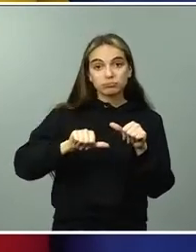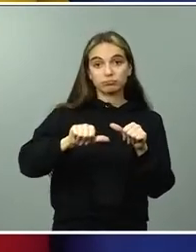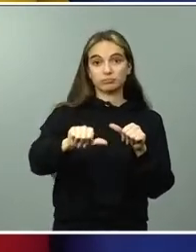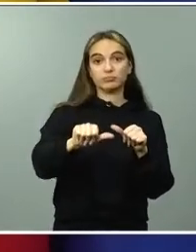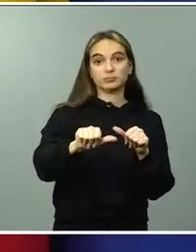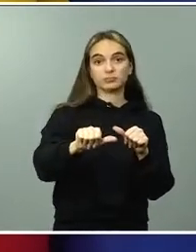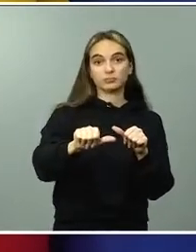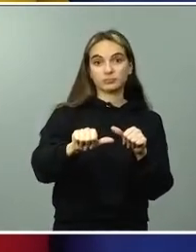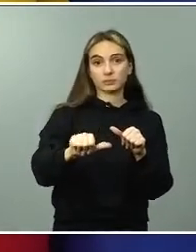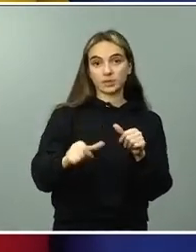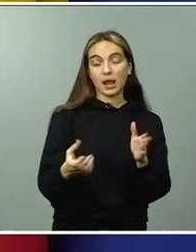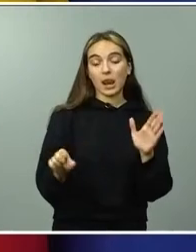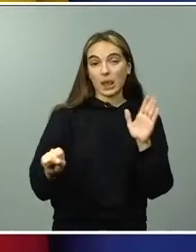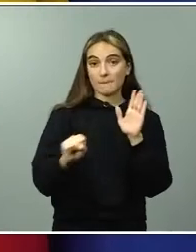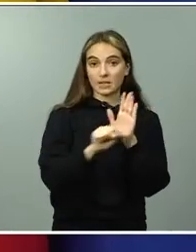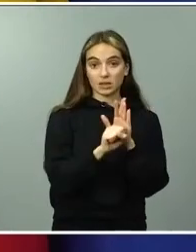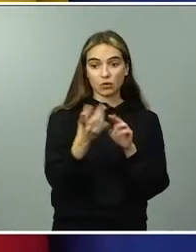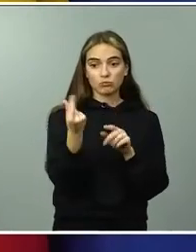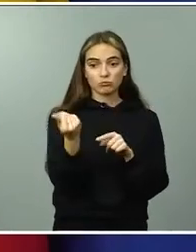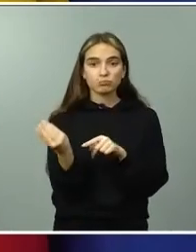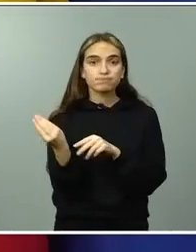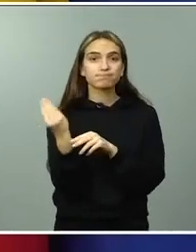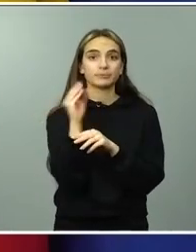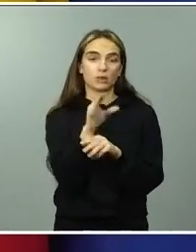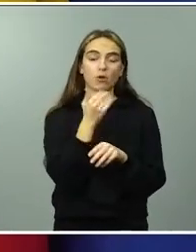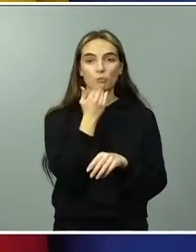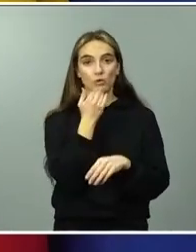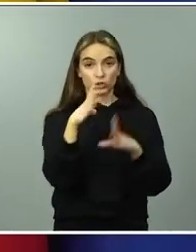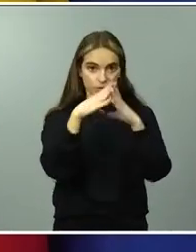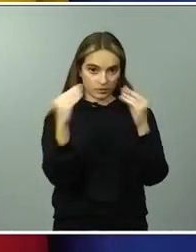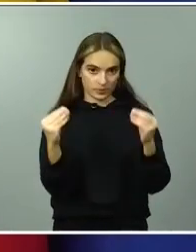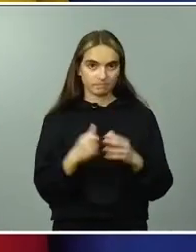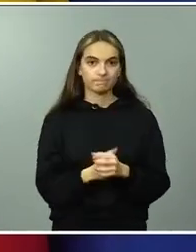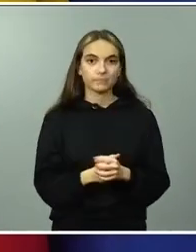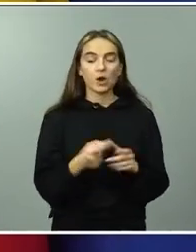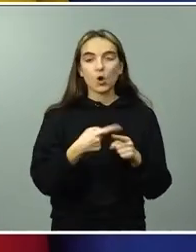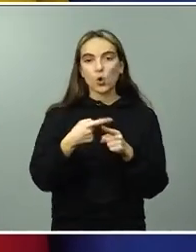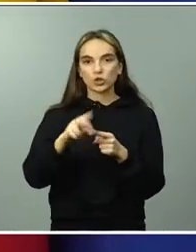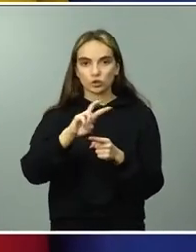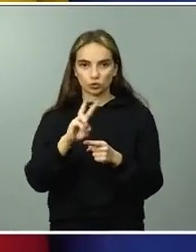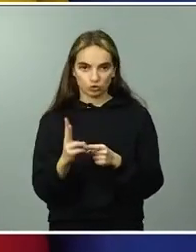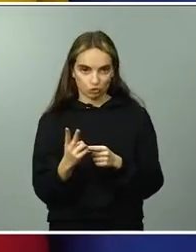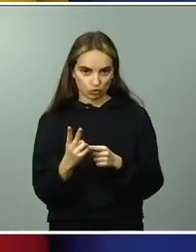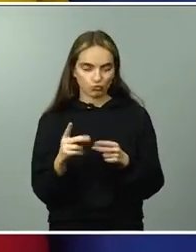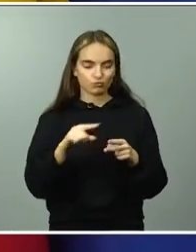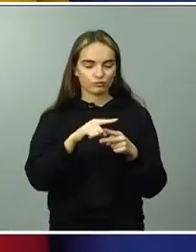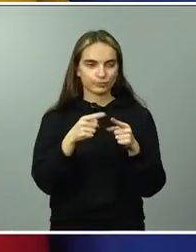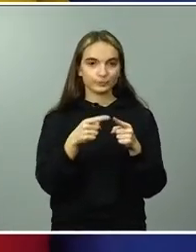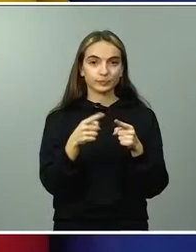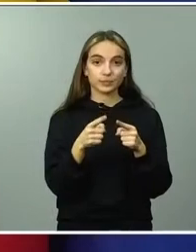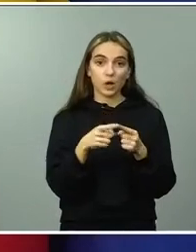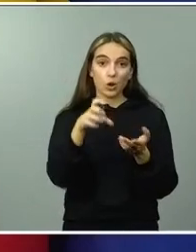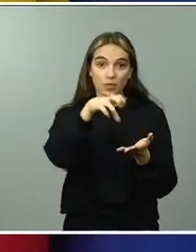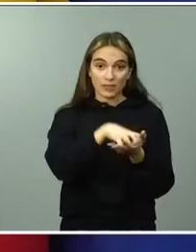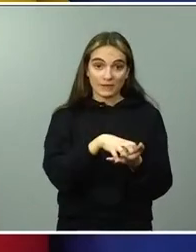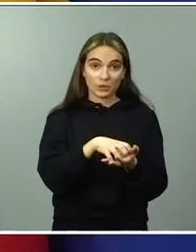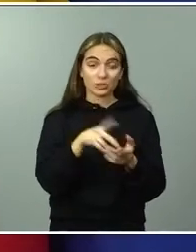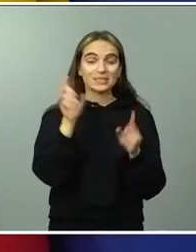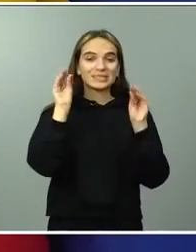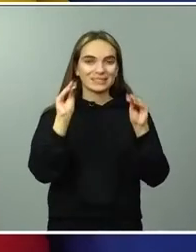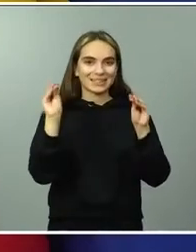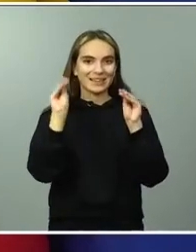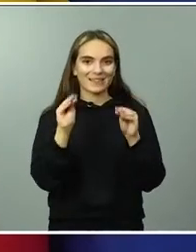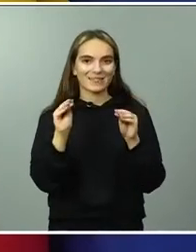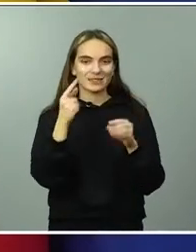enseñanzas. Dos últimos aspectos. Los centros de enseñanzas artísticas, gracias a esta ley, ganan en autonomía